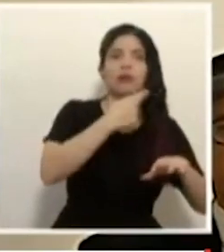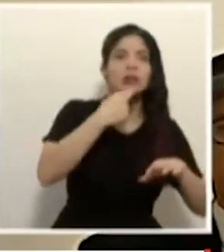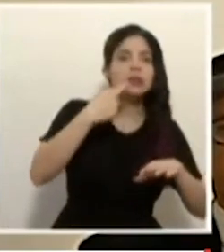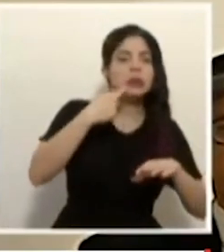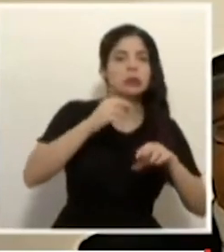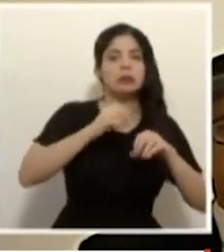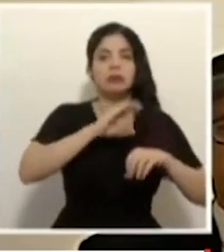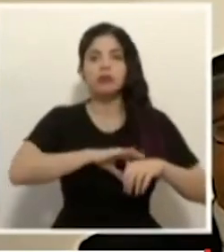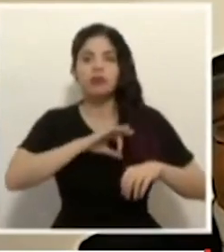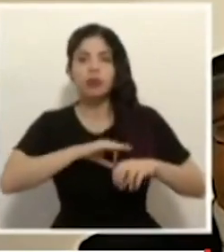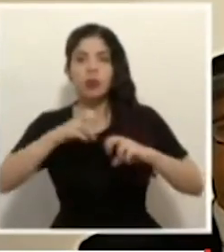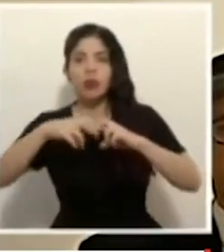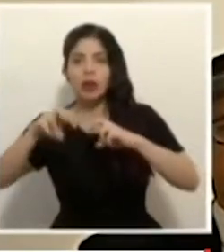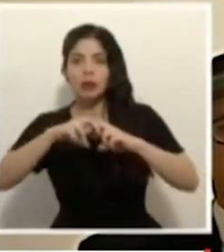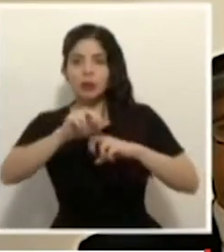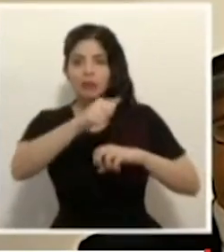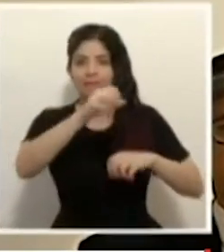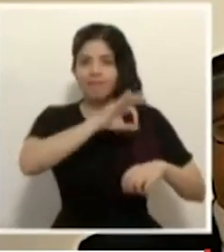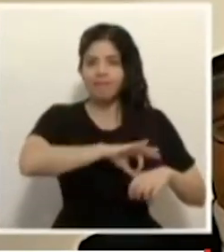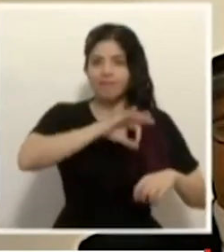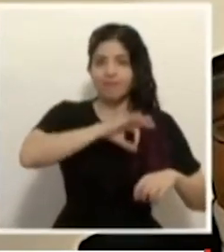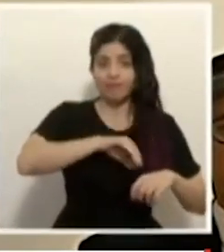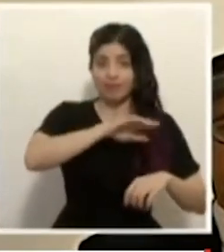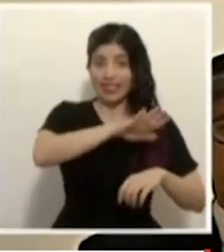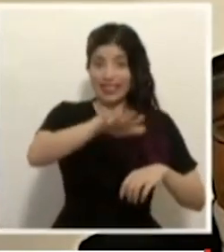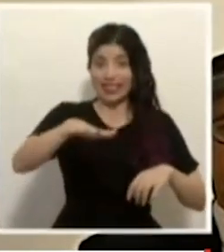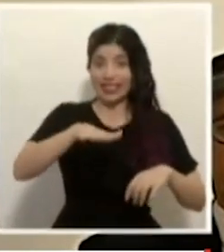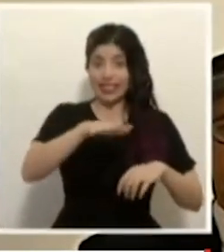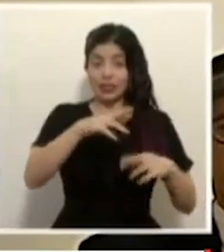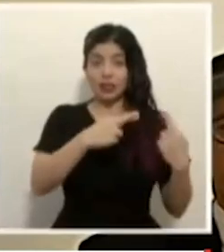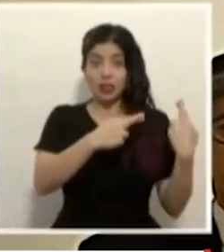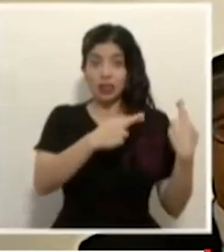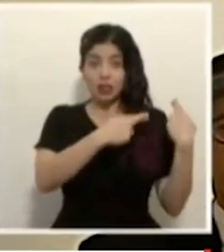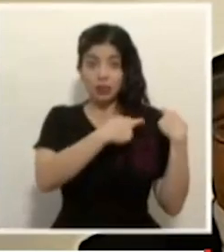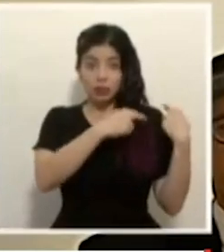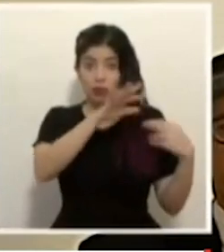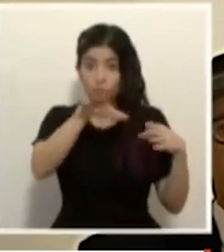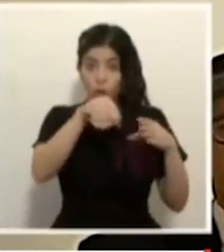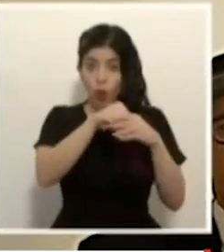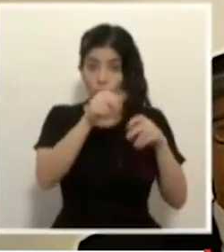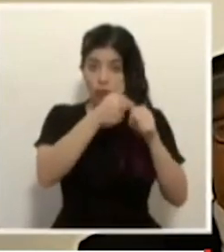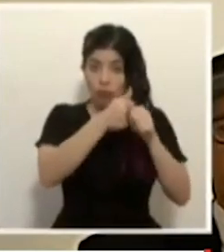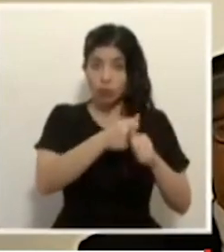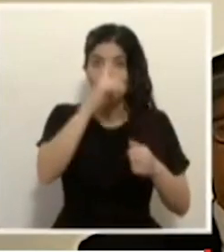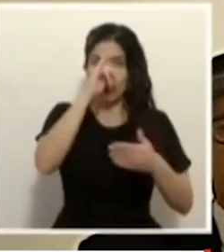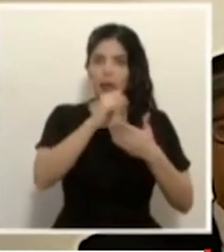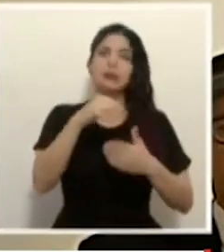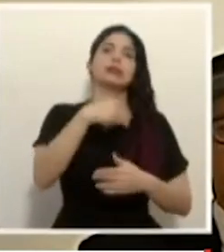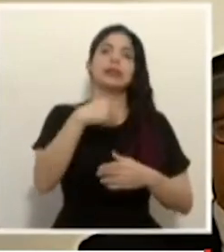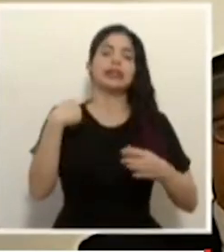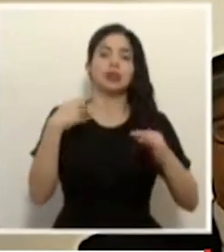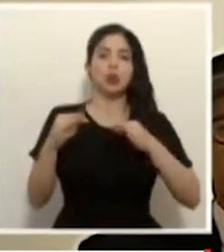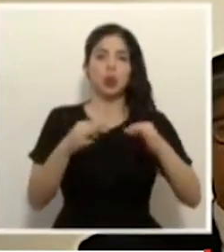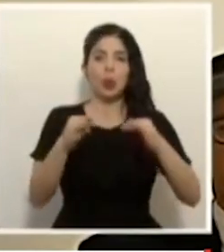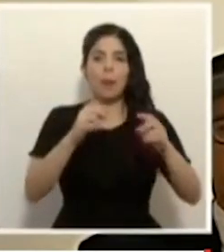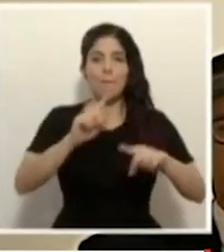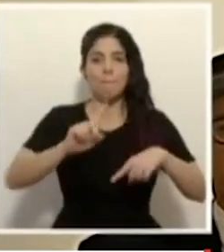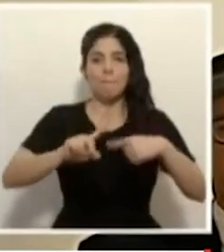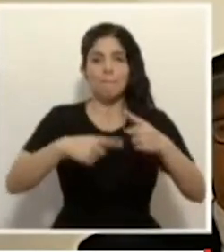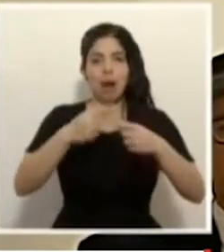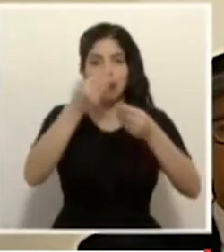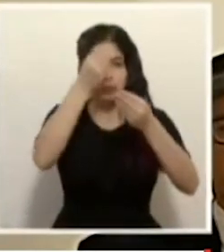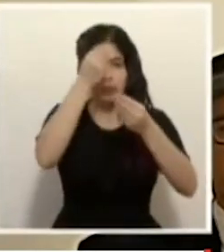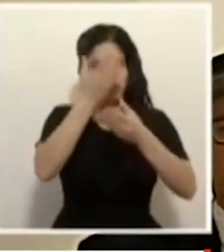transporte y otros, es con esa responsabilidad y en ese marco que el señor Ministro de Turismo llevará el